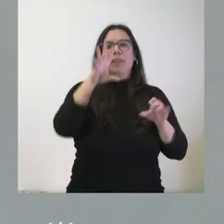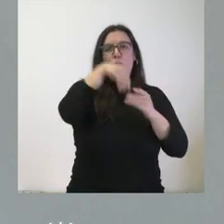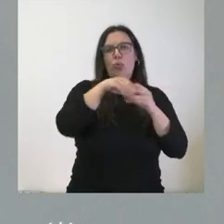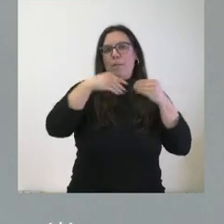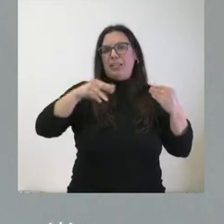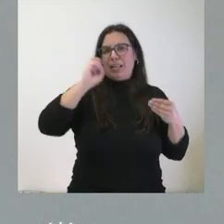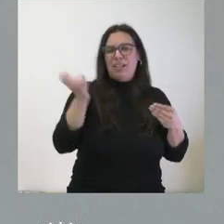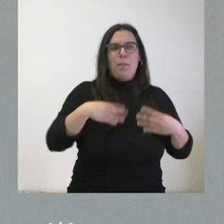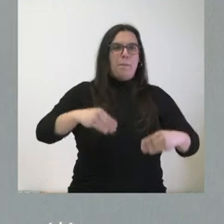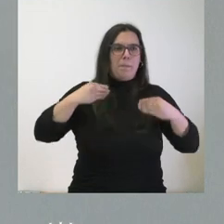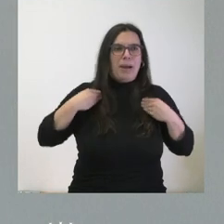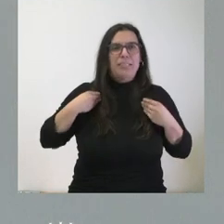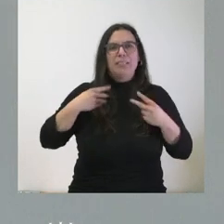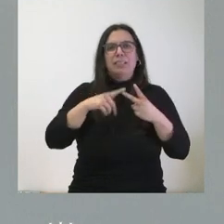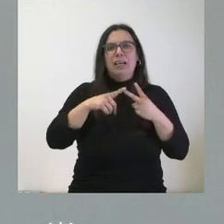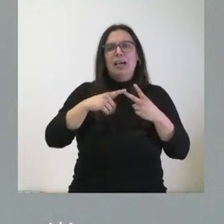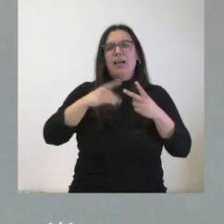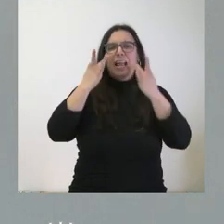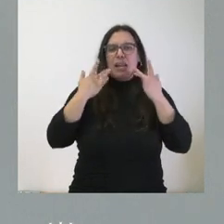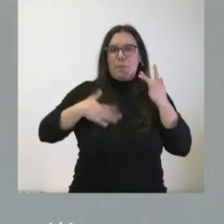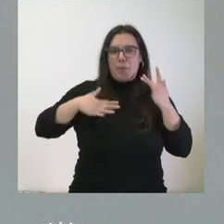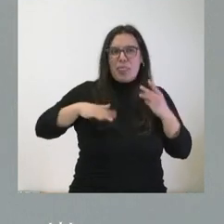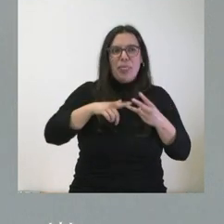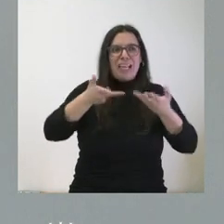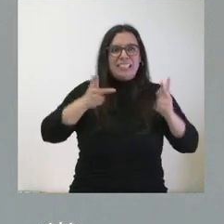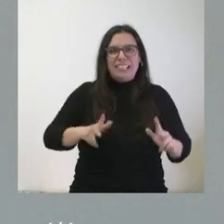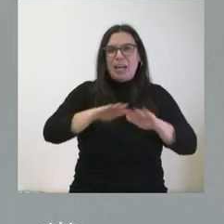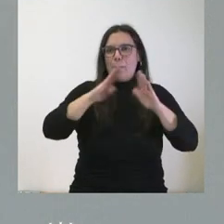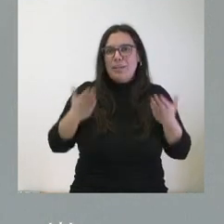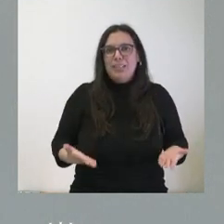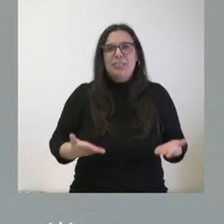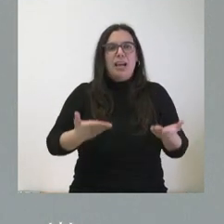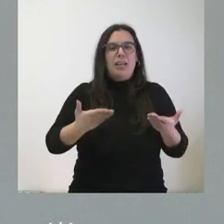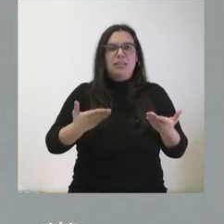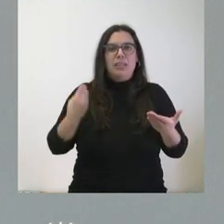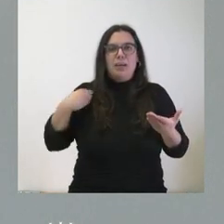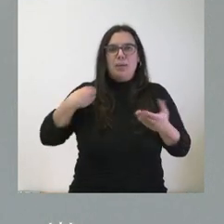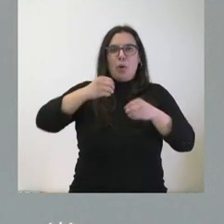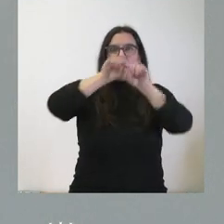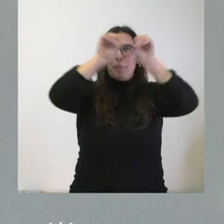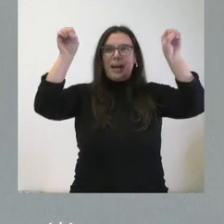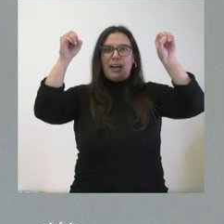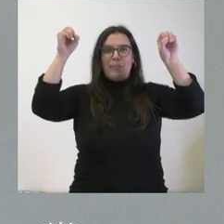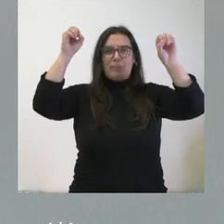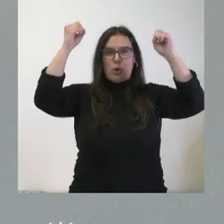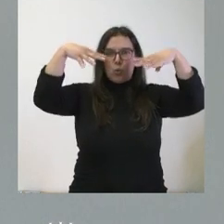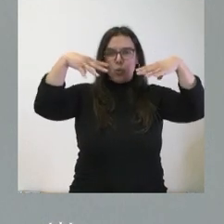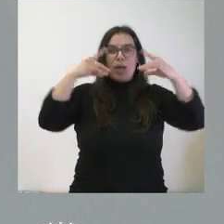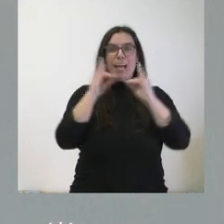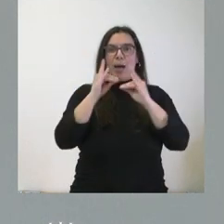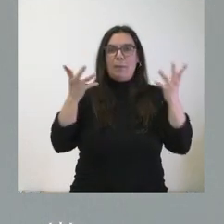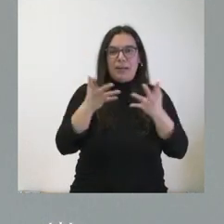les digo, mantas, kits de higiene, sillas, mesas, barras de luz química, camas de emergencia,